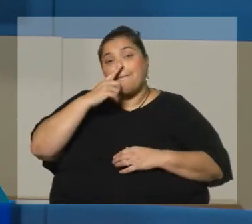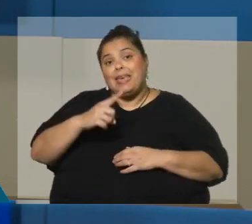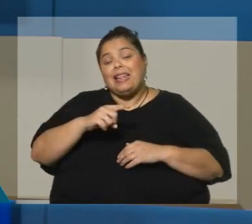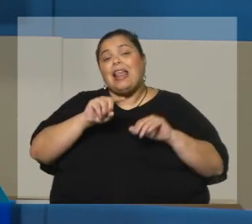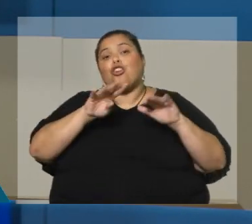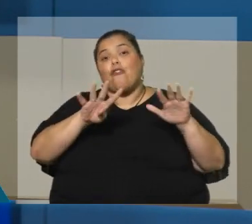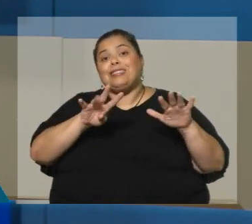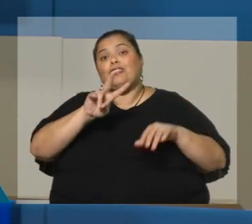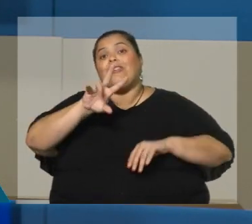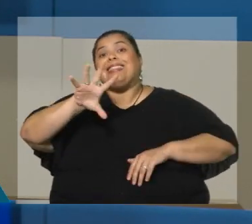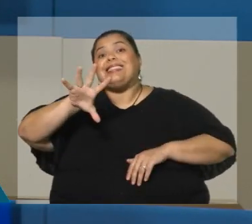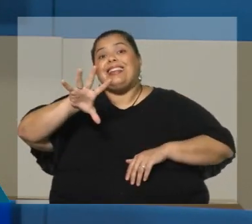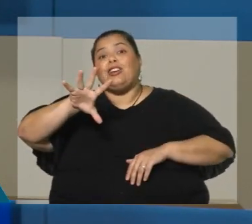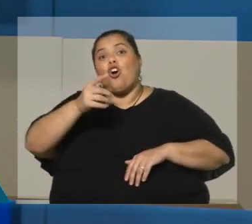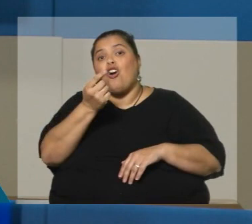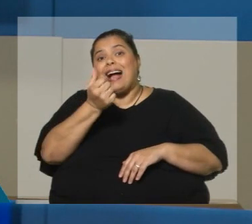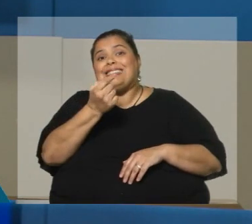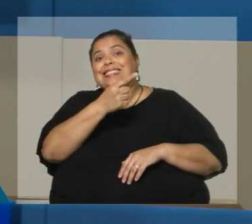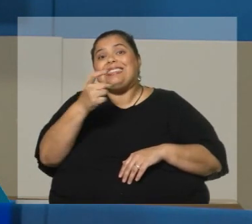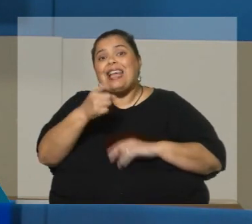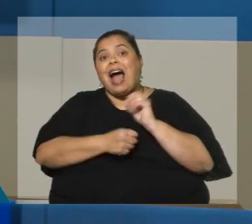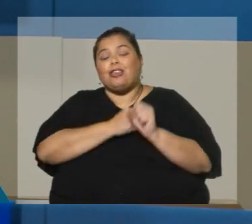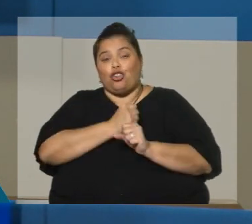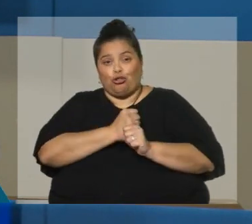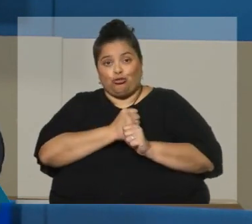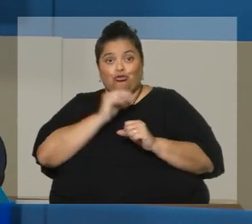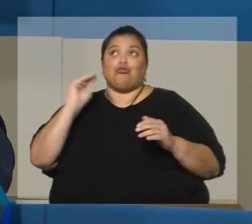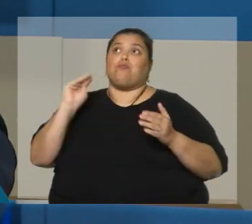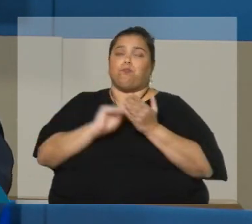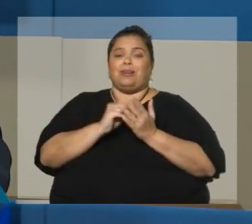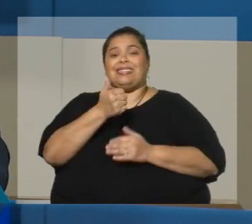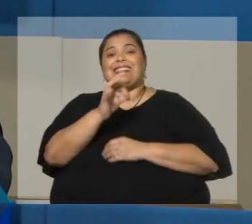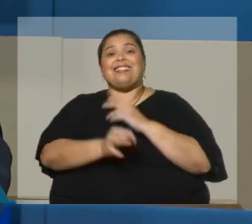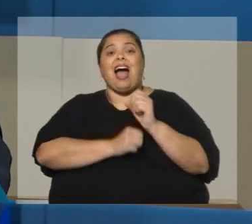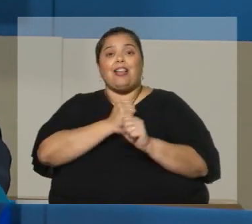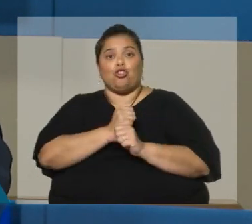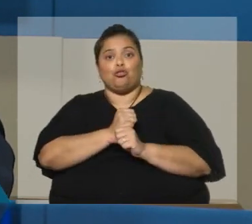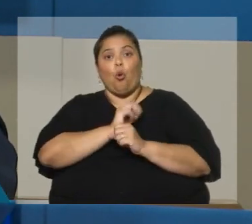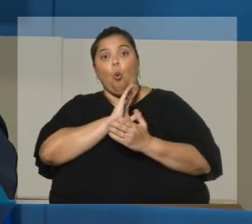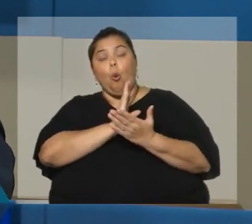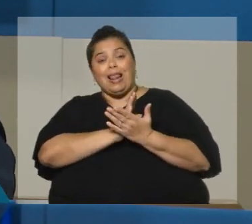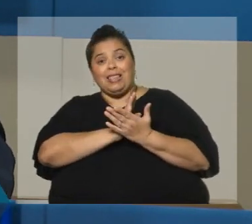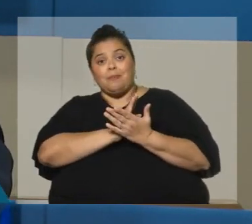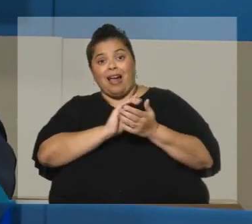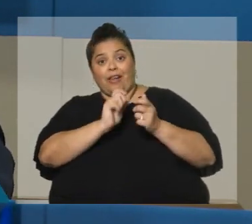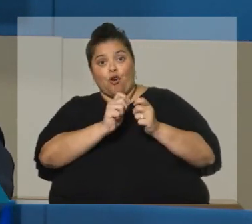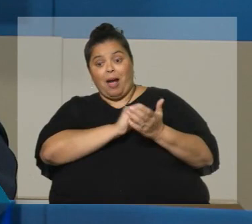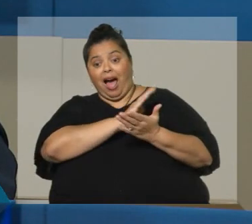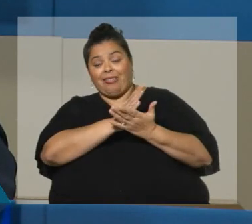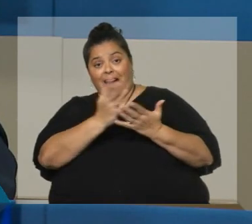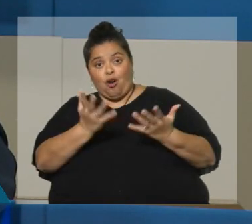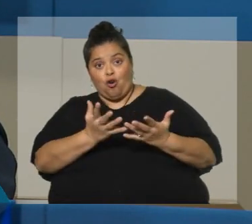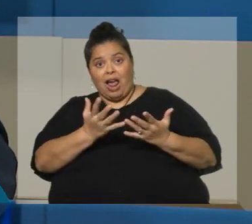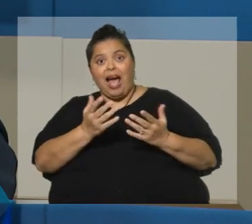1925. Hace casi 100 años. Desde la última reforma hasta hoy, la esperanza de vida ha subido 6, 7